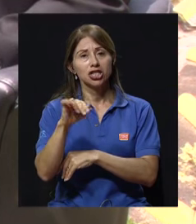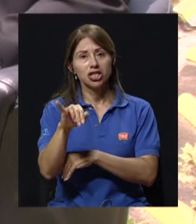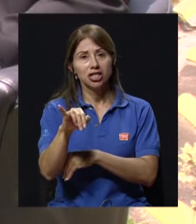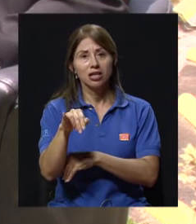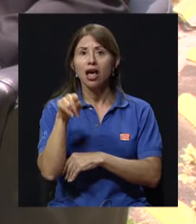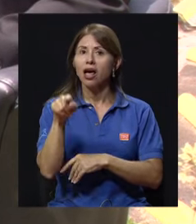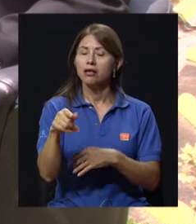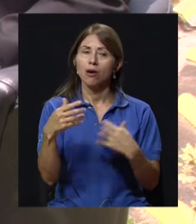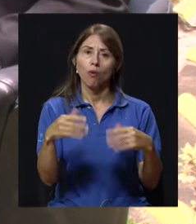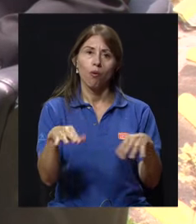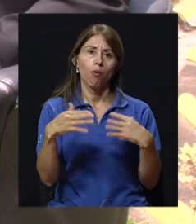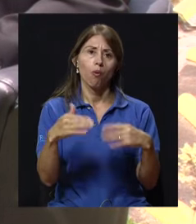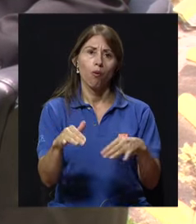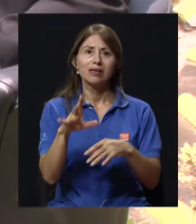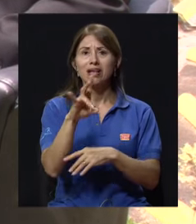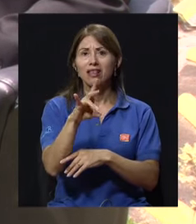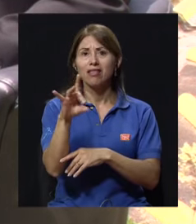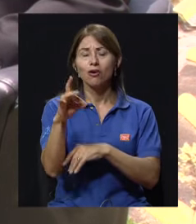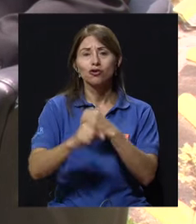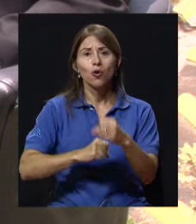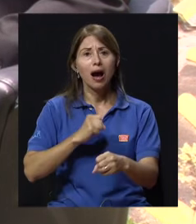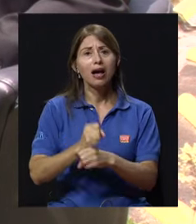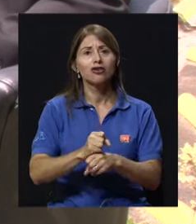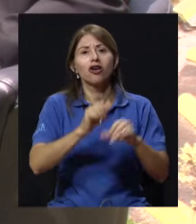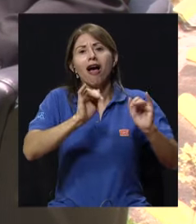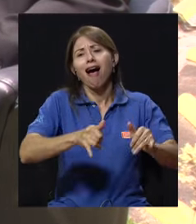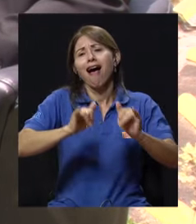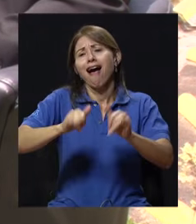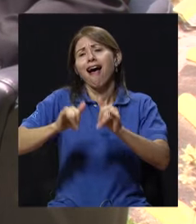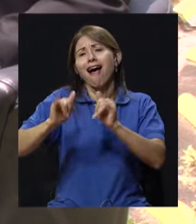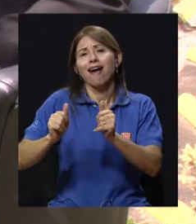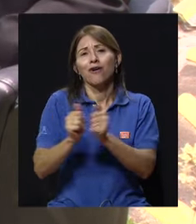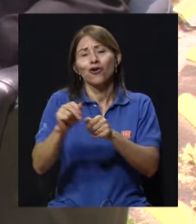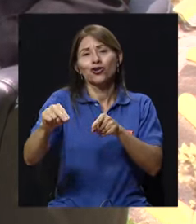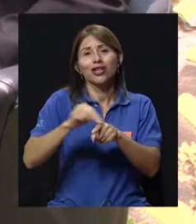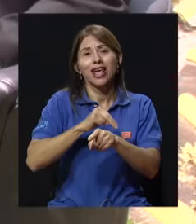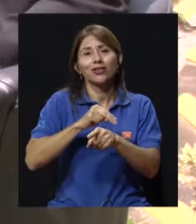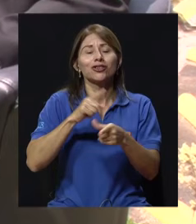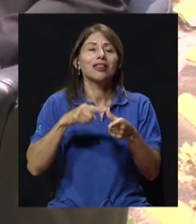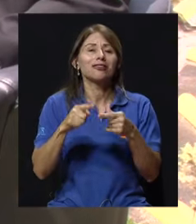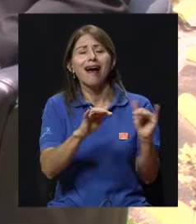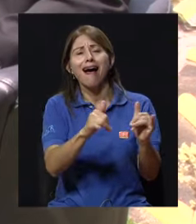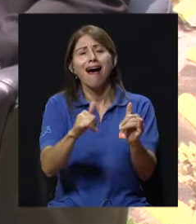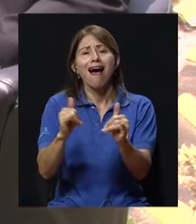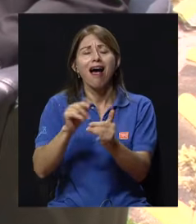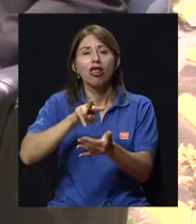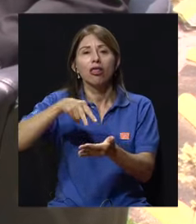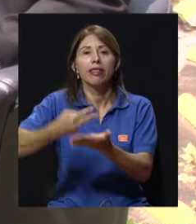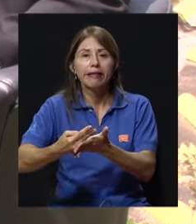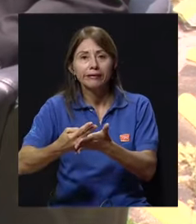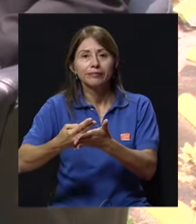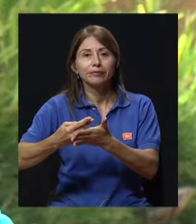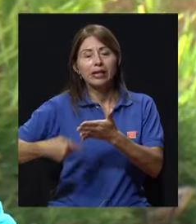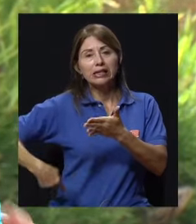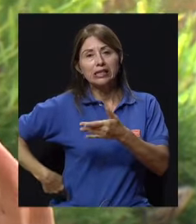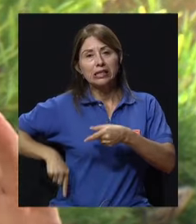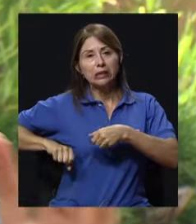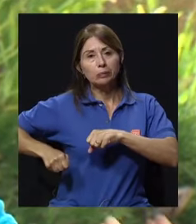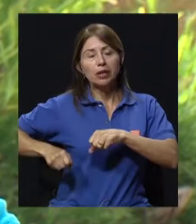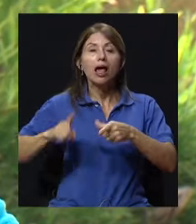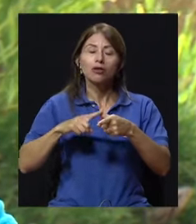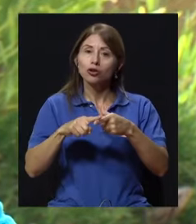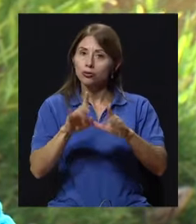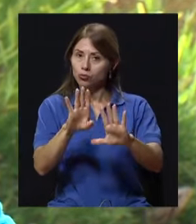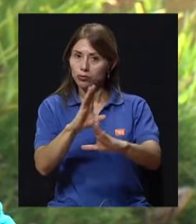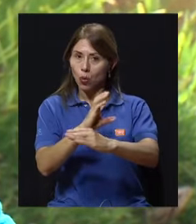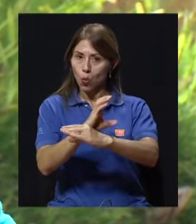jugar fútbol con los nietos y una señora de 78 años. Y en una caída sí se quebró la cadera, ¿verdad? Entonces, siempre